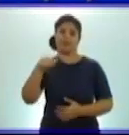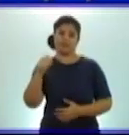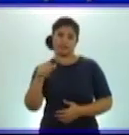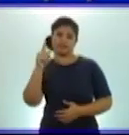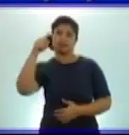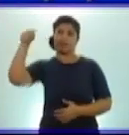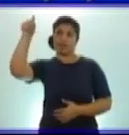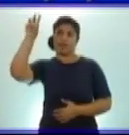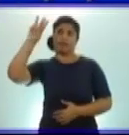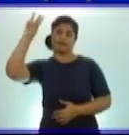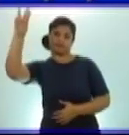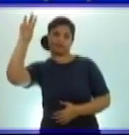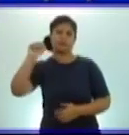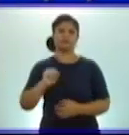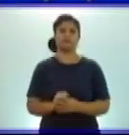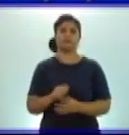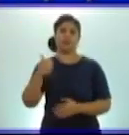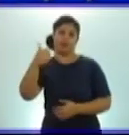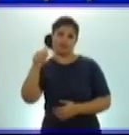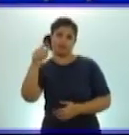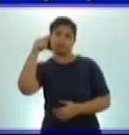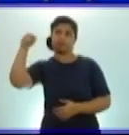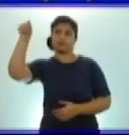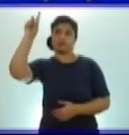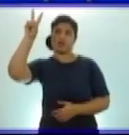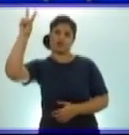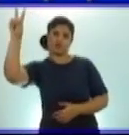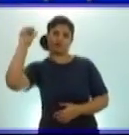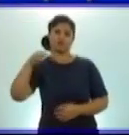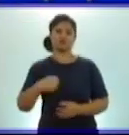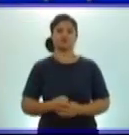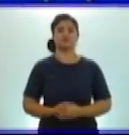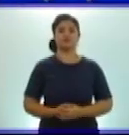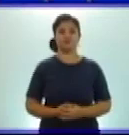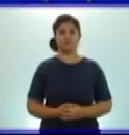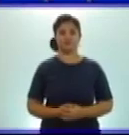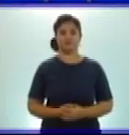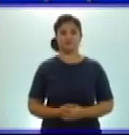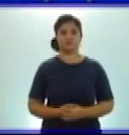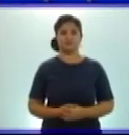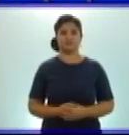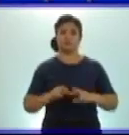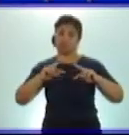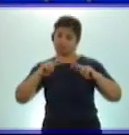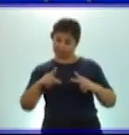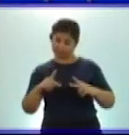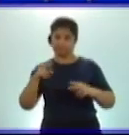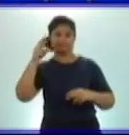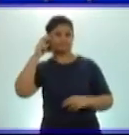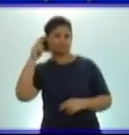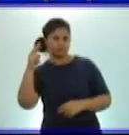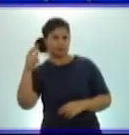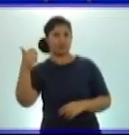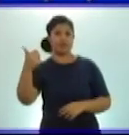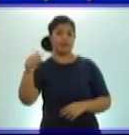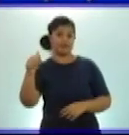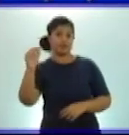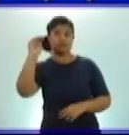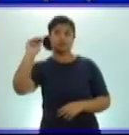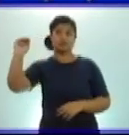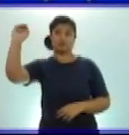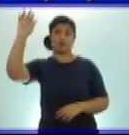10 elevado a 2 para referirnos al 100. Repito, 10 elevado a 4 para referirnos al 10.000,